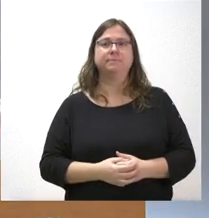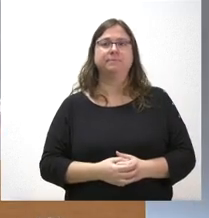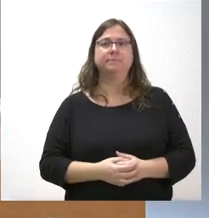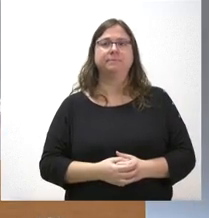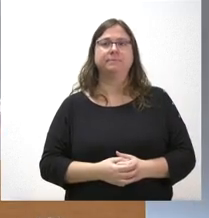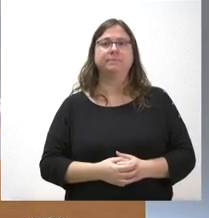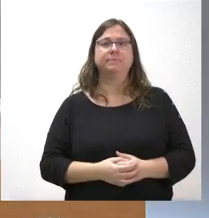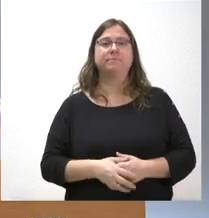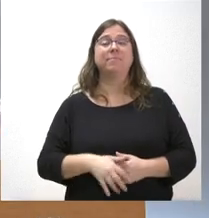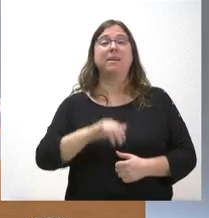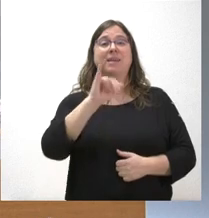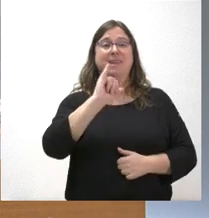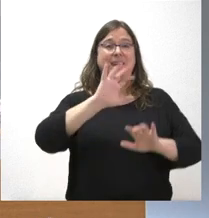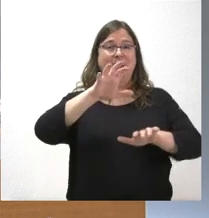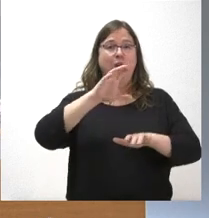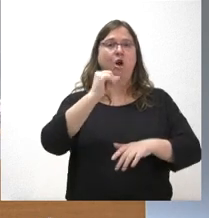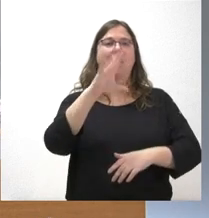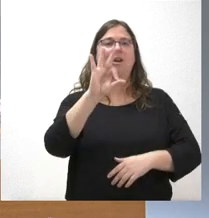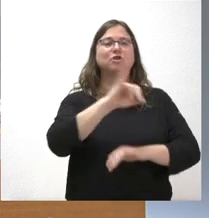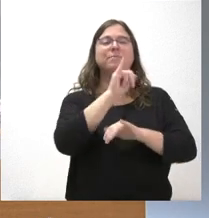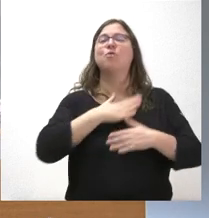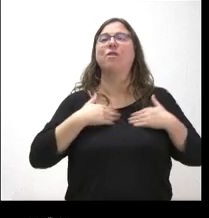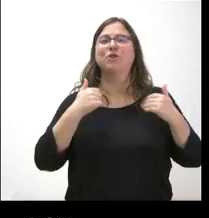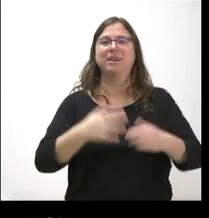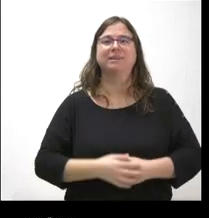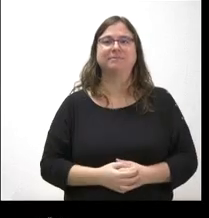En Ileón está Carlos Domínguez cuando quieras Carlos